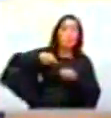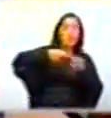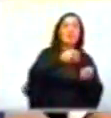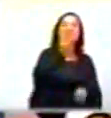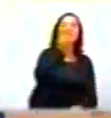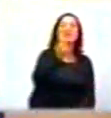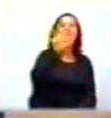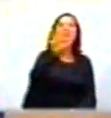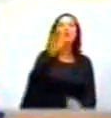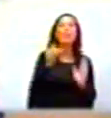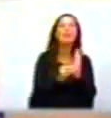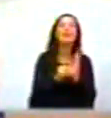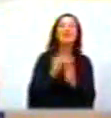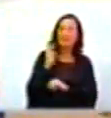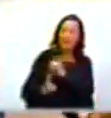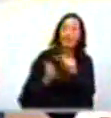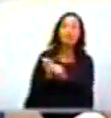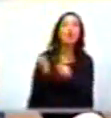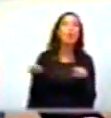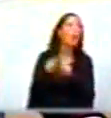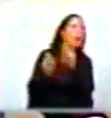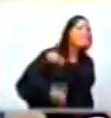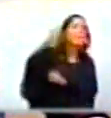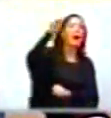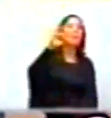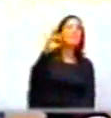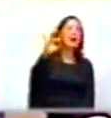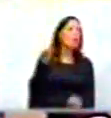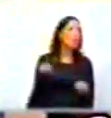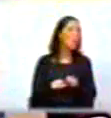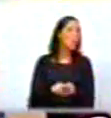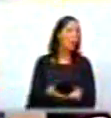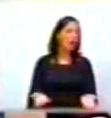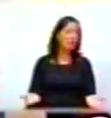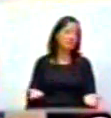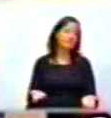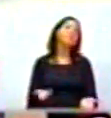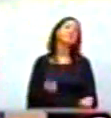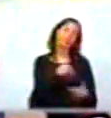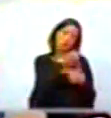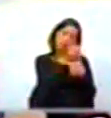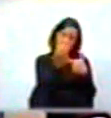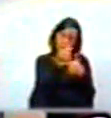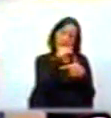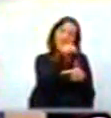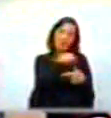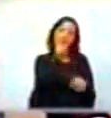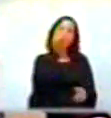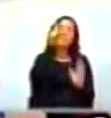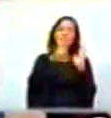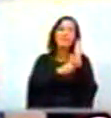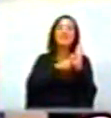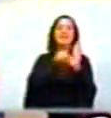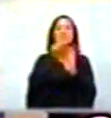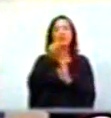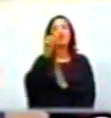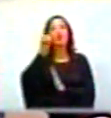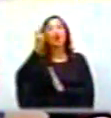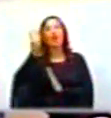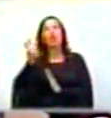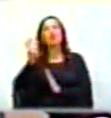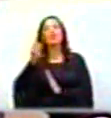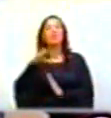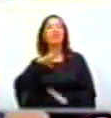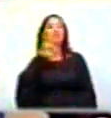mil en tres años, como ganarse el baloto. Pues bien, las cifras son estas, 1.108 se quedan con el 50